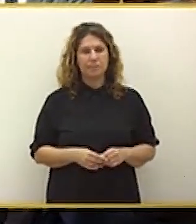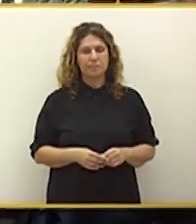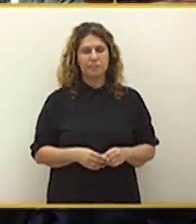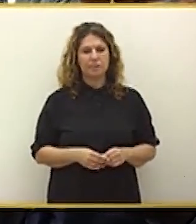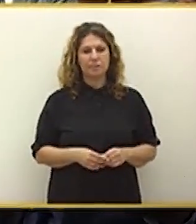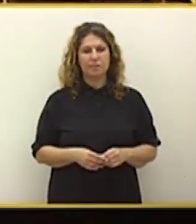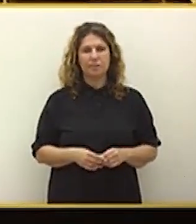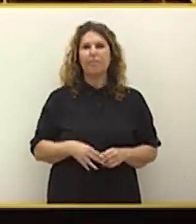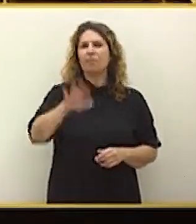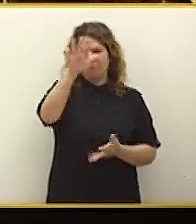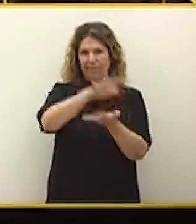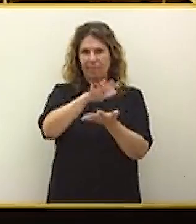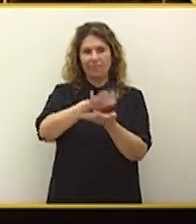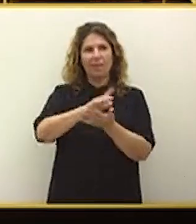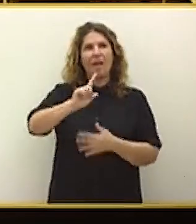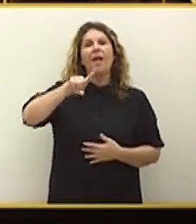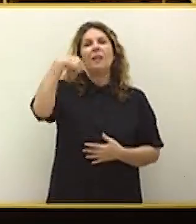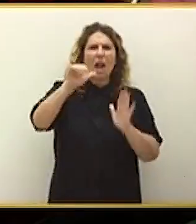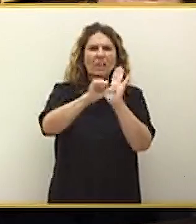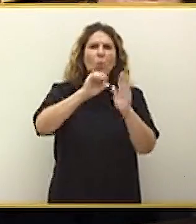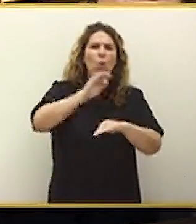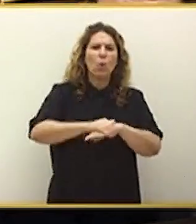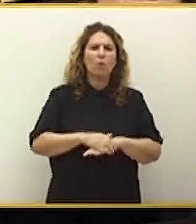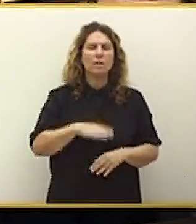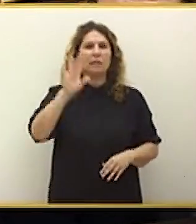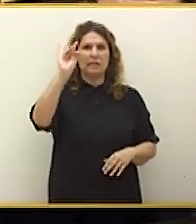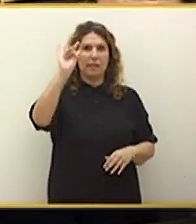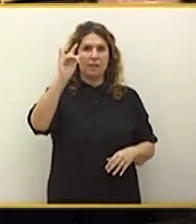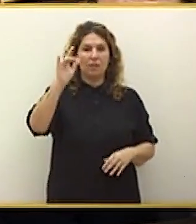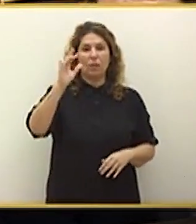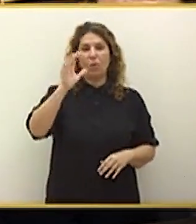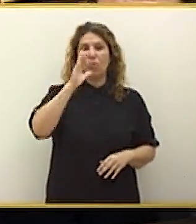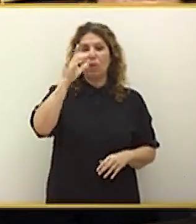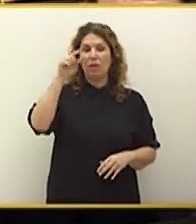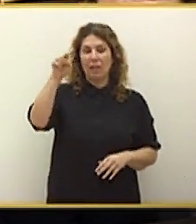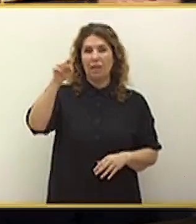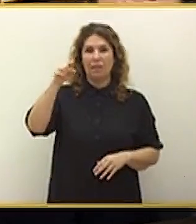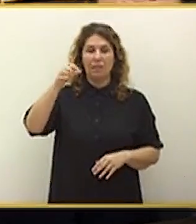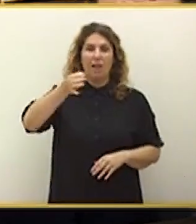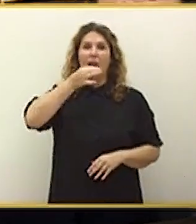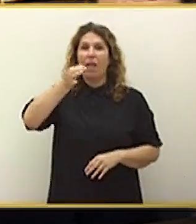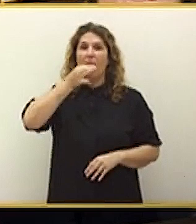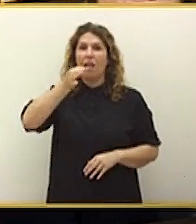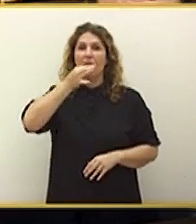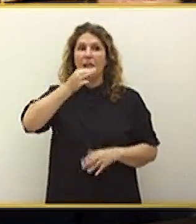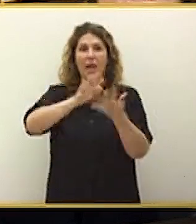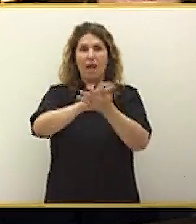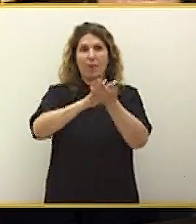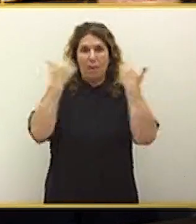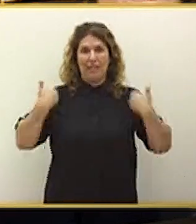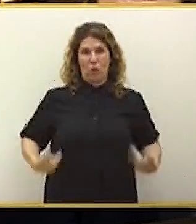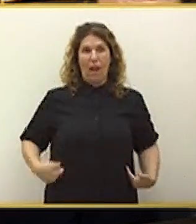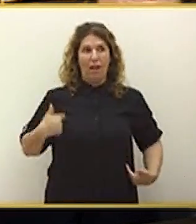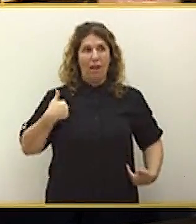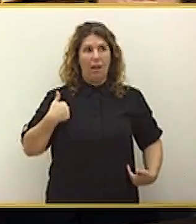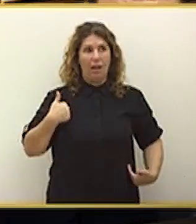No se preocupe, luego le damos un abrazo, si quiere. Se ha realizado una intervención en la que se han hecho alusiones personales, se ha hecho